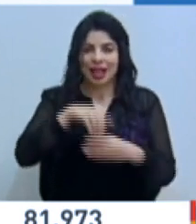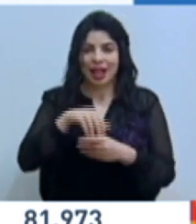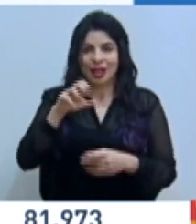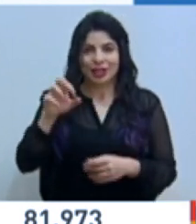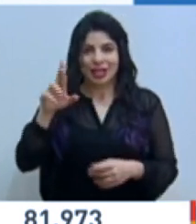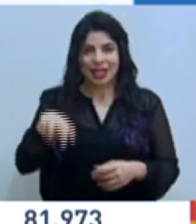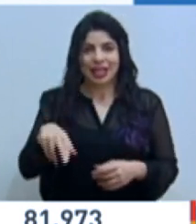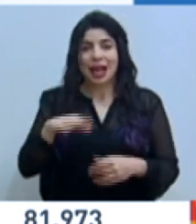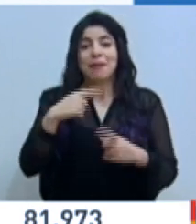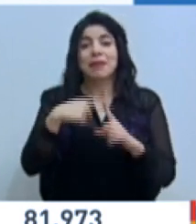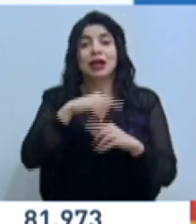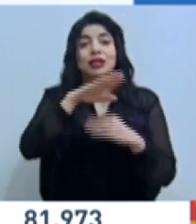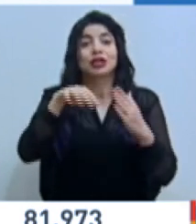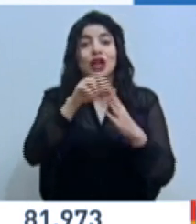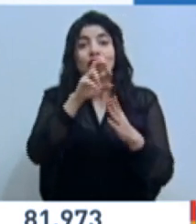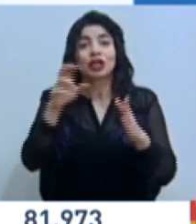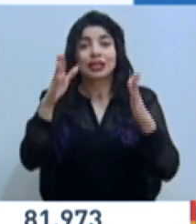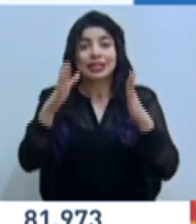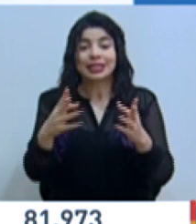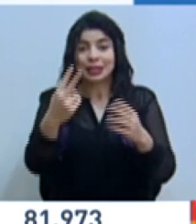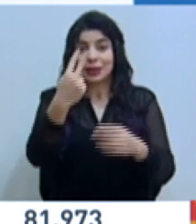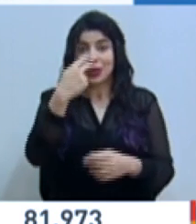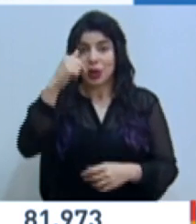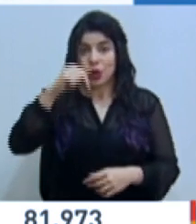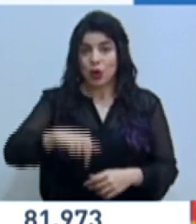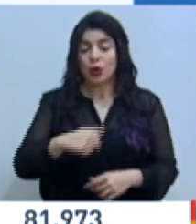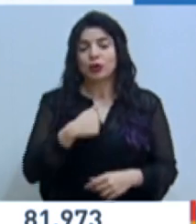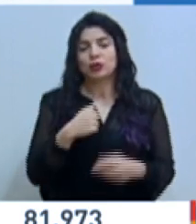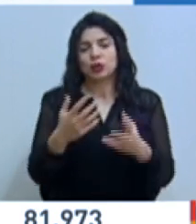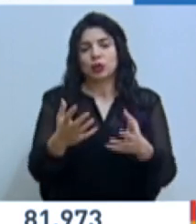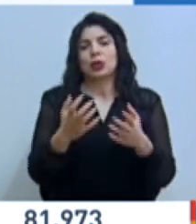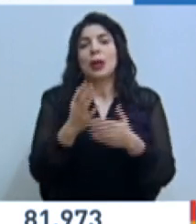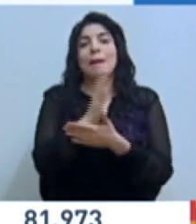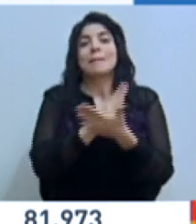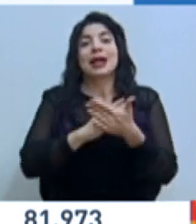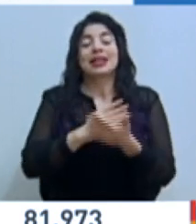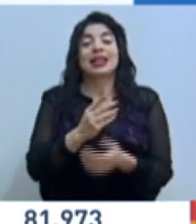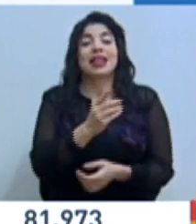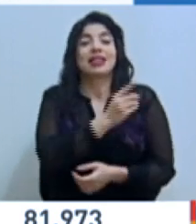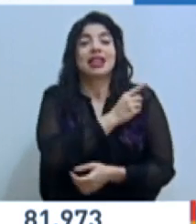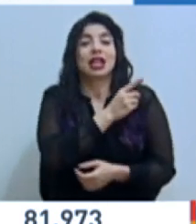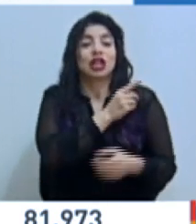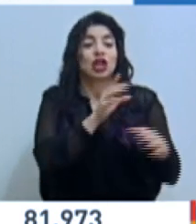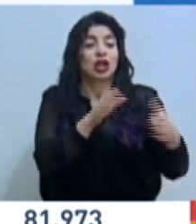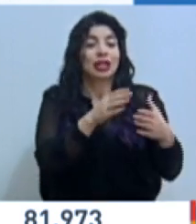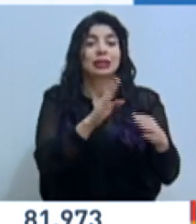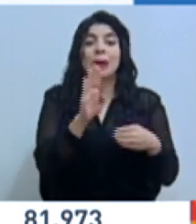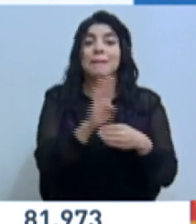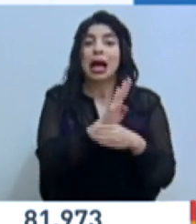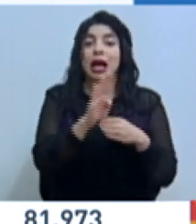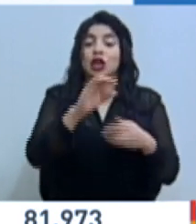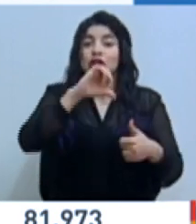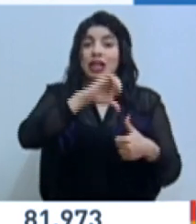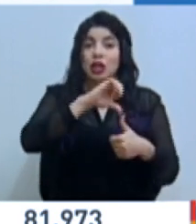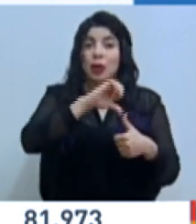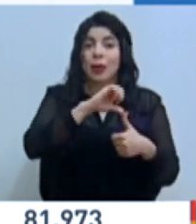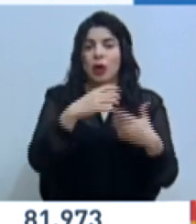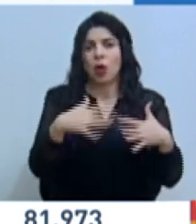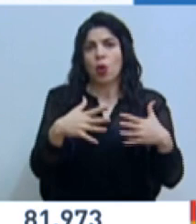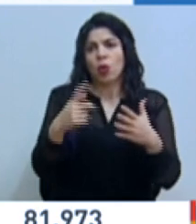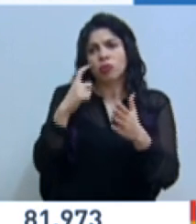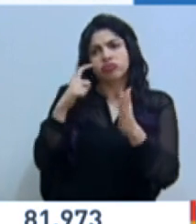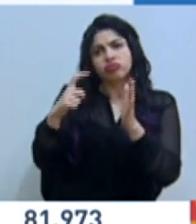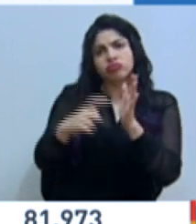todos los costarricenses que nos sintonizan el día de hoy. Yo quiero, en nombre del directorio del Banco Centroamericano, reconocer